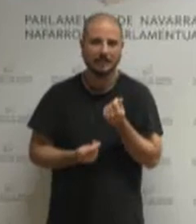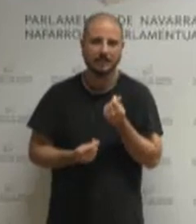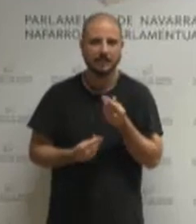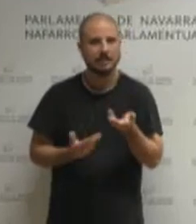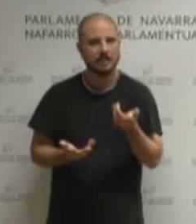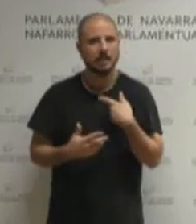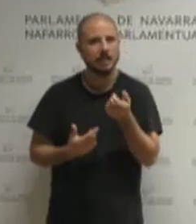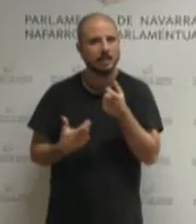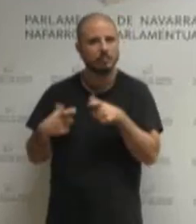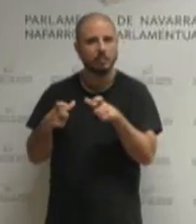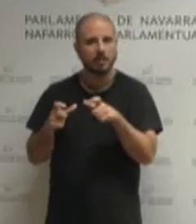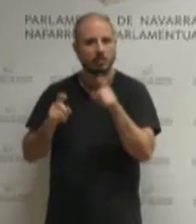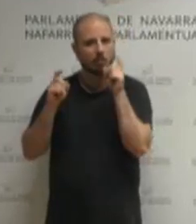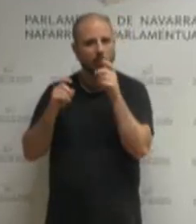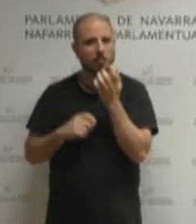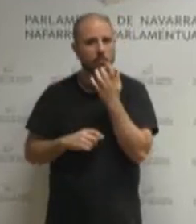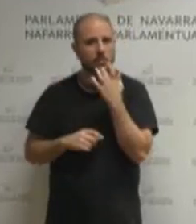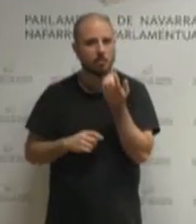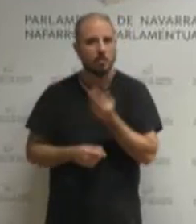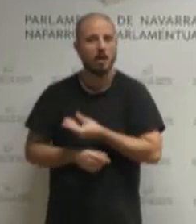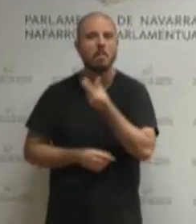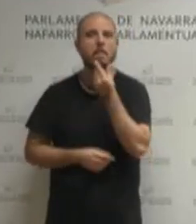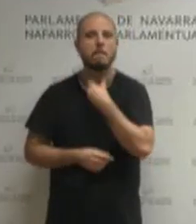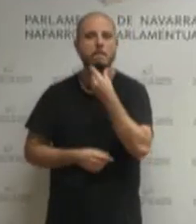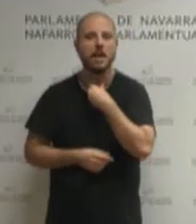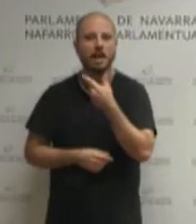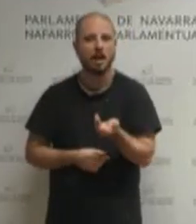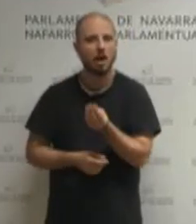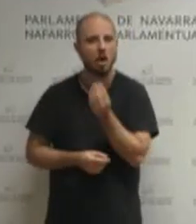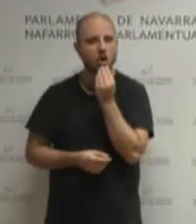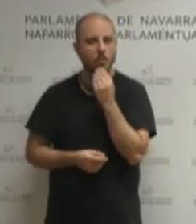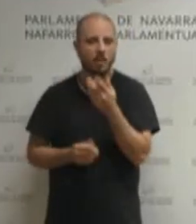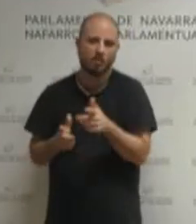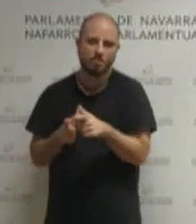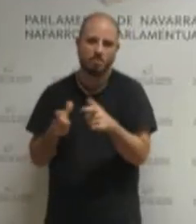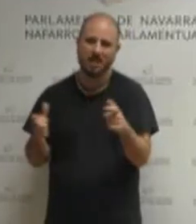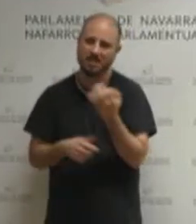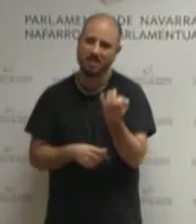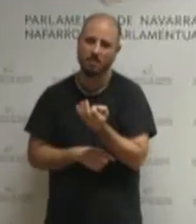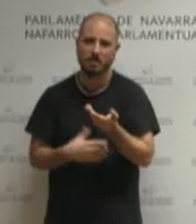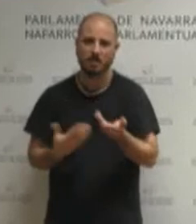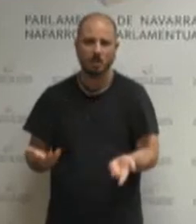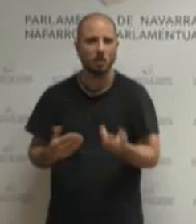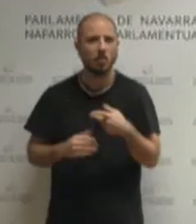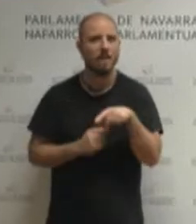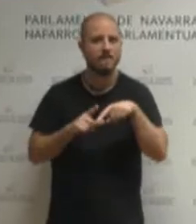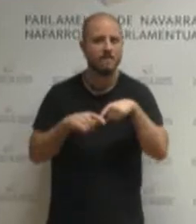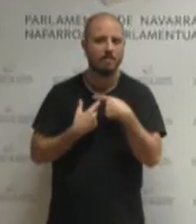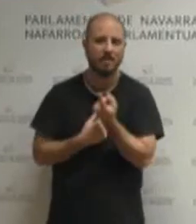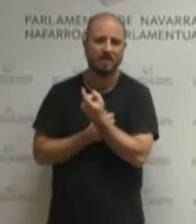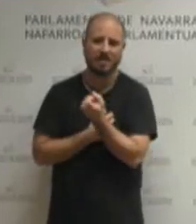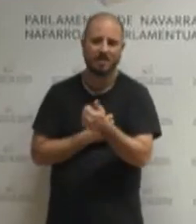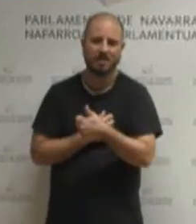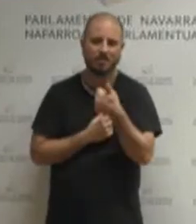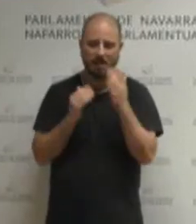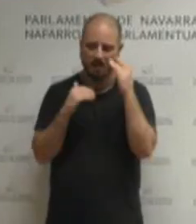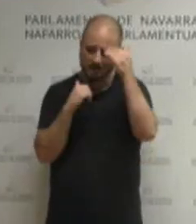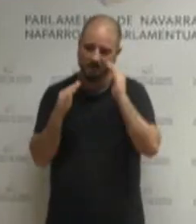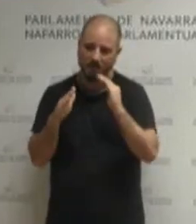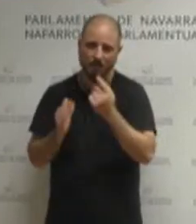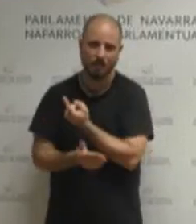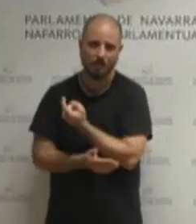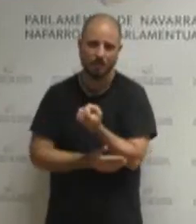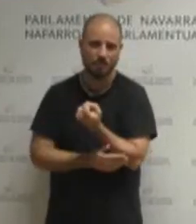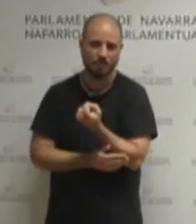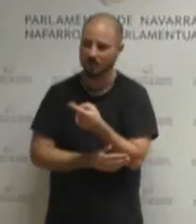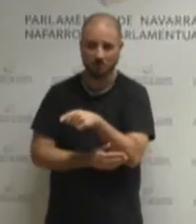incremento por ejemplo las becas de comedor atender a las familias con más necesidades y muy lejos de adoptar esas